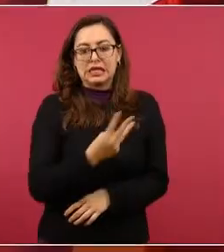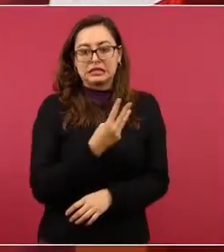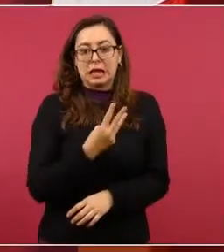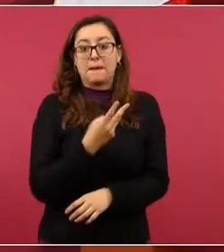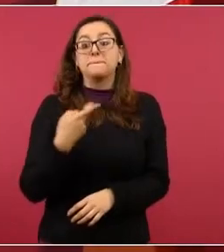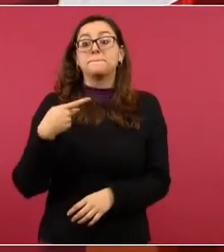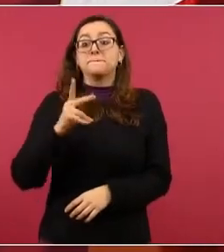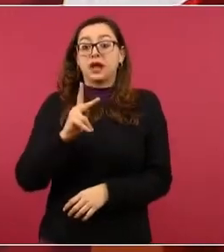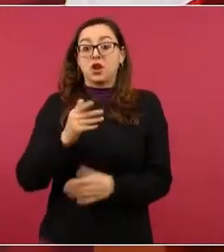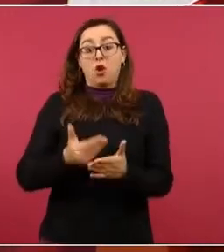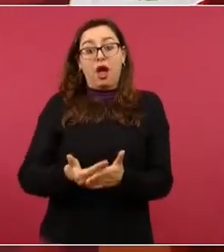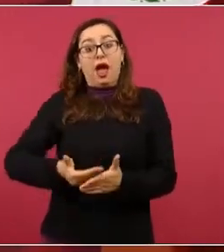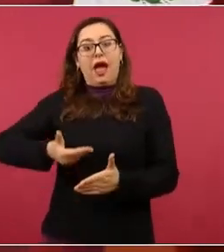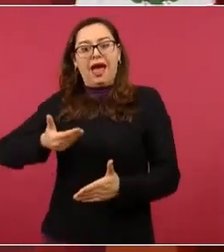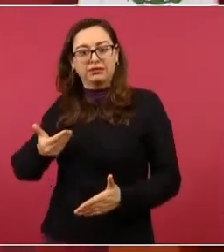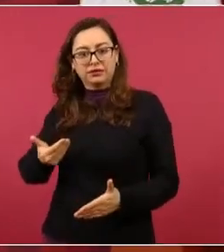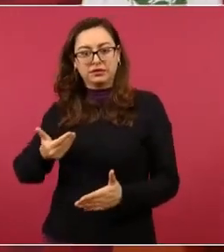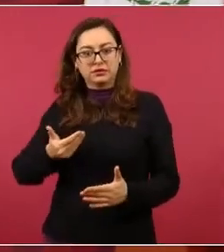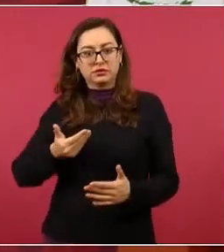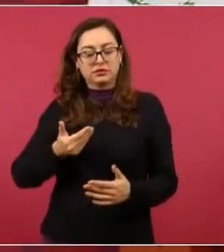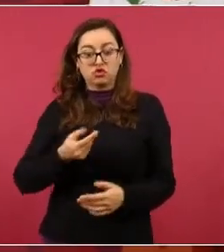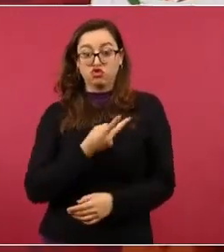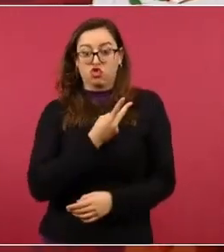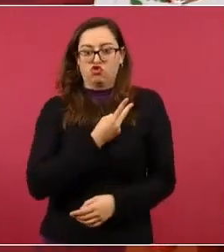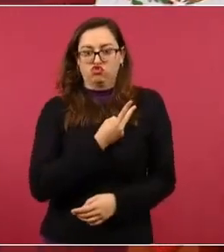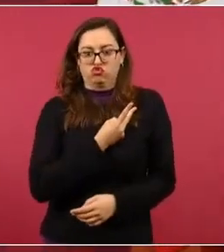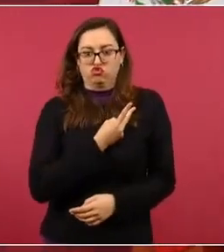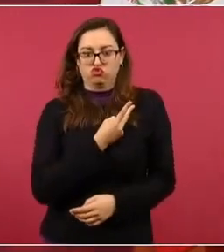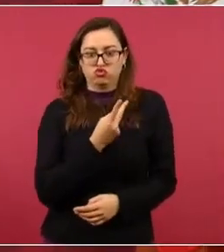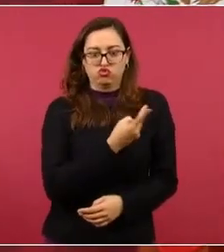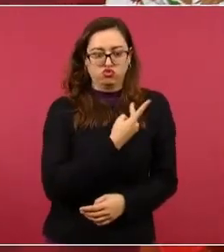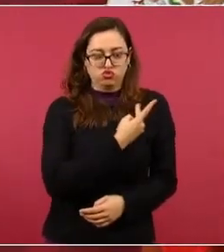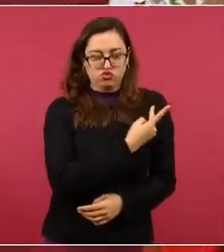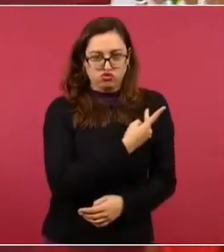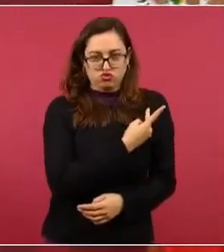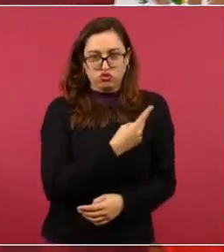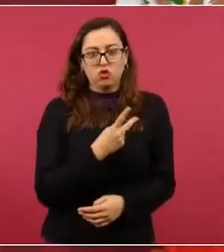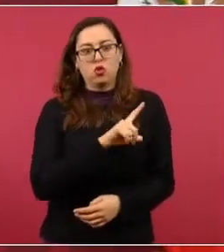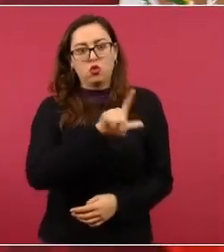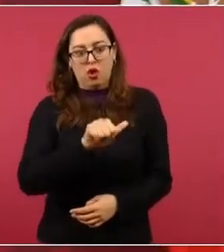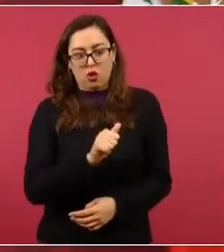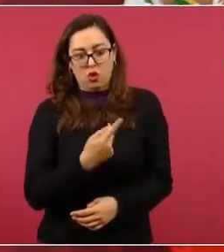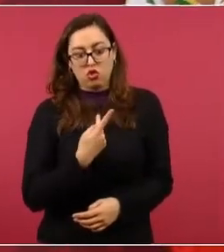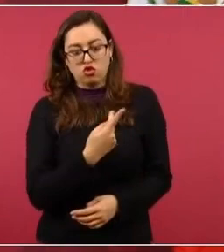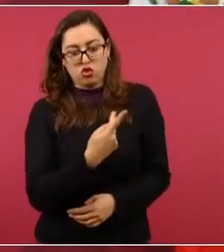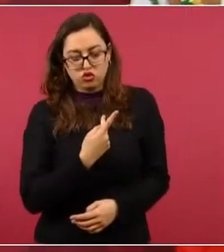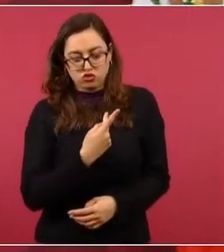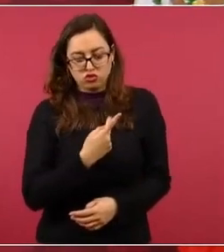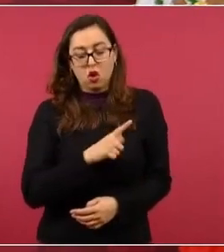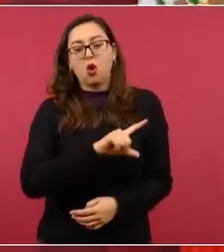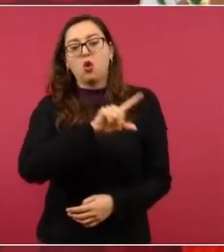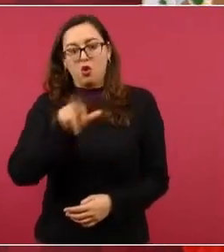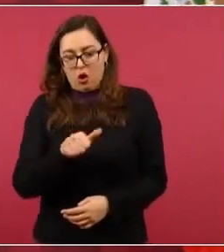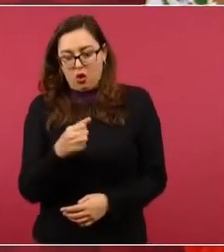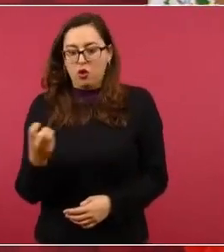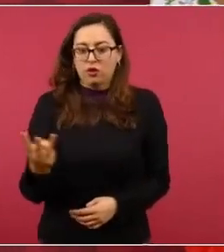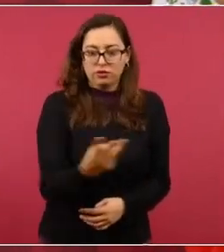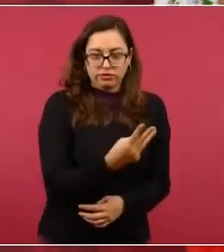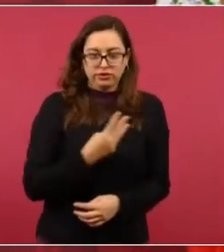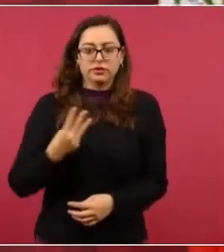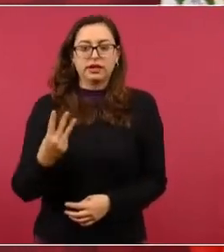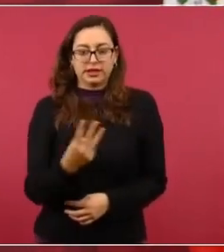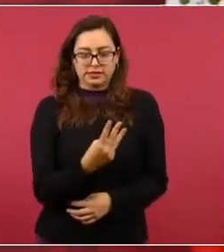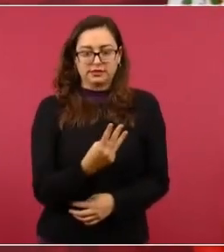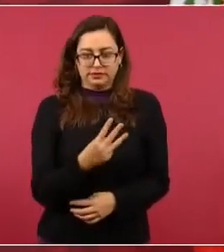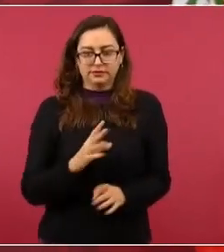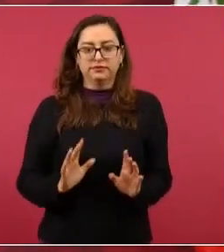esta reunión, y luego antes, y luego es seguro